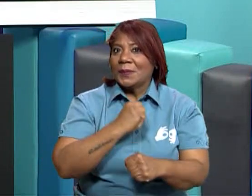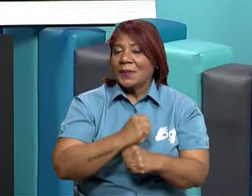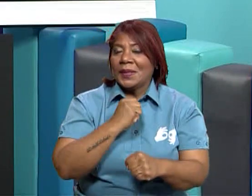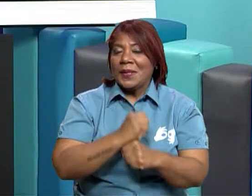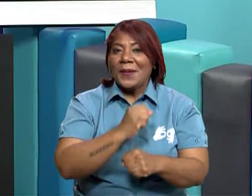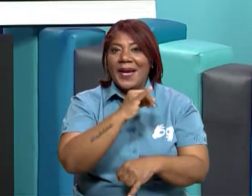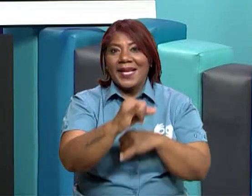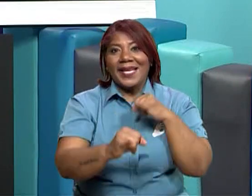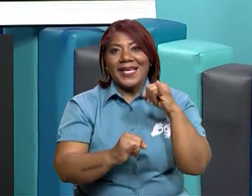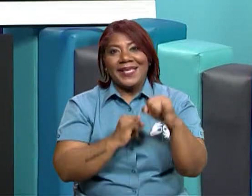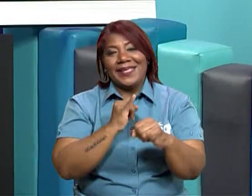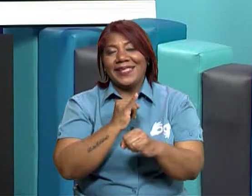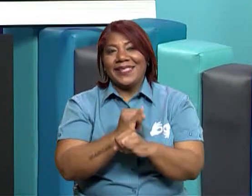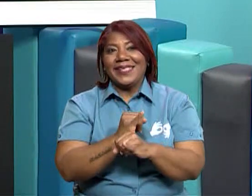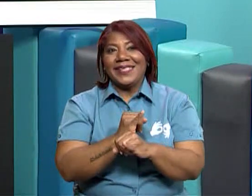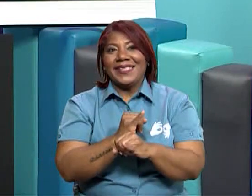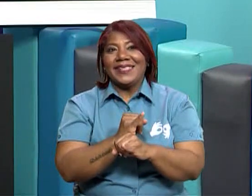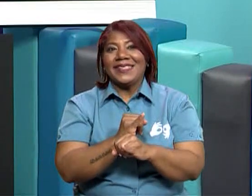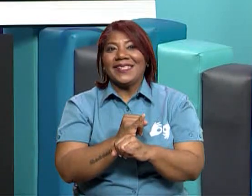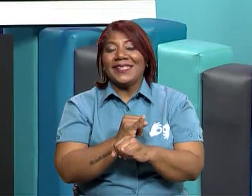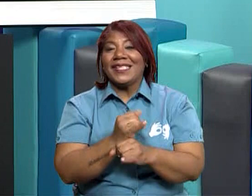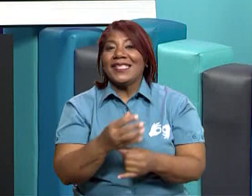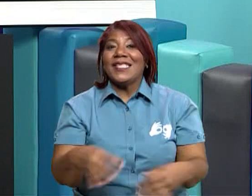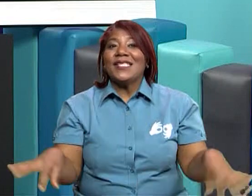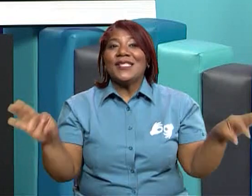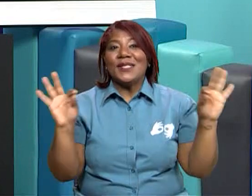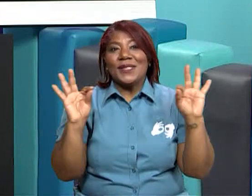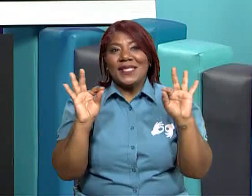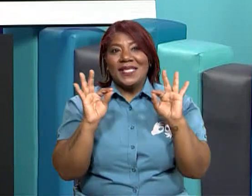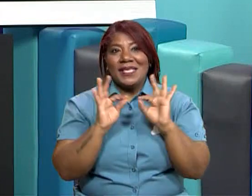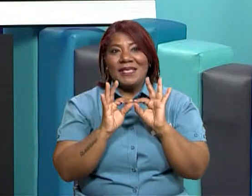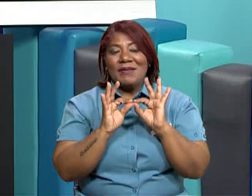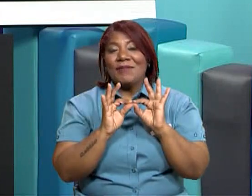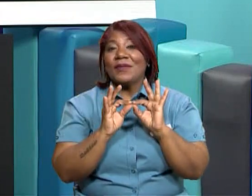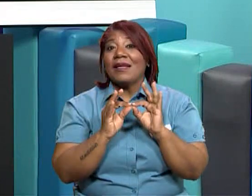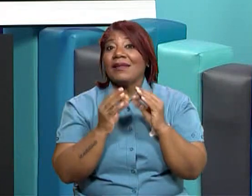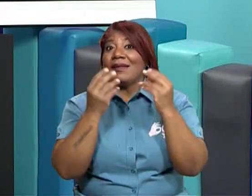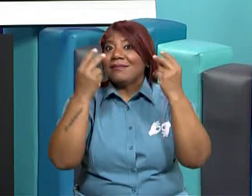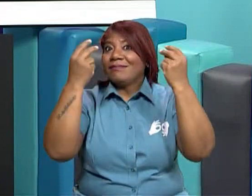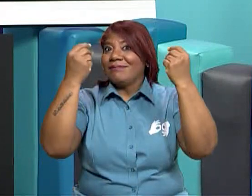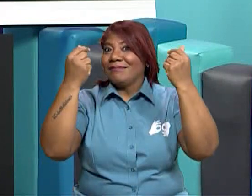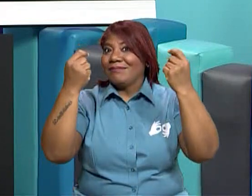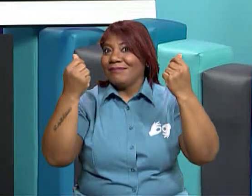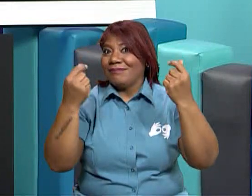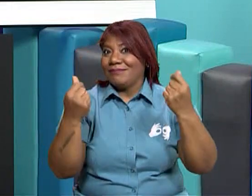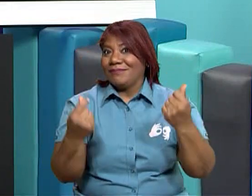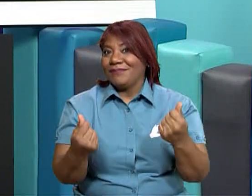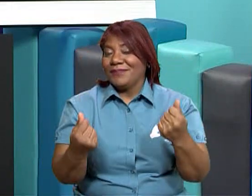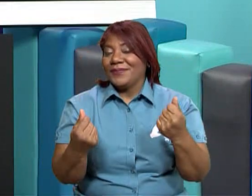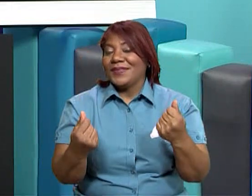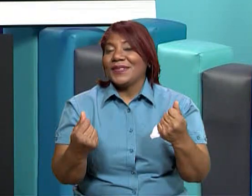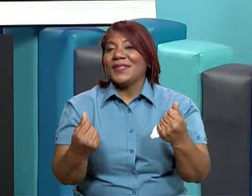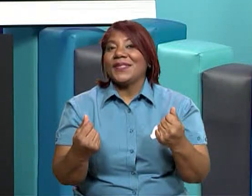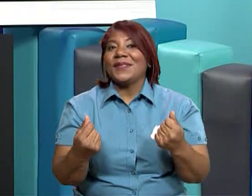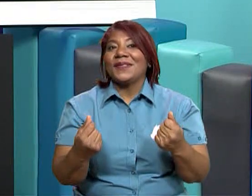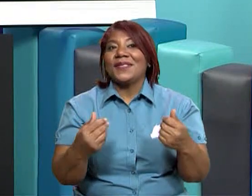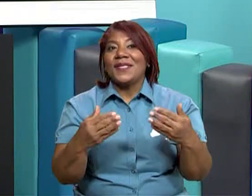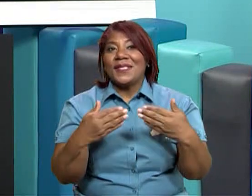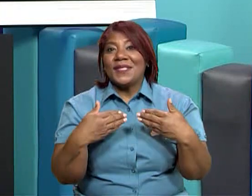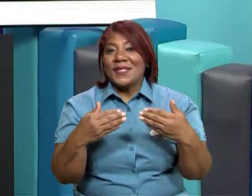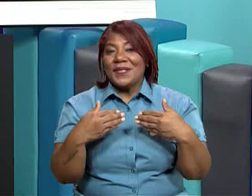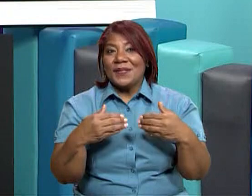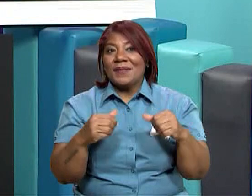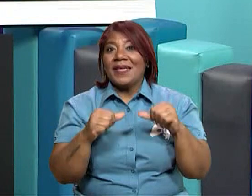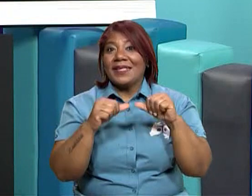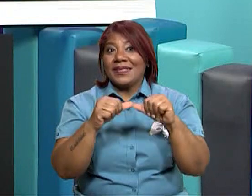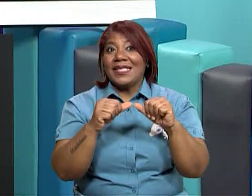internacional que son muy importantes para lo que son los negocios para que nuestro país pueda seguir